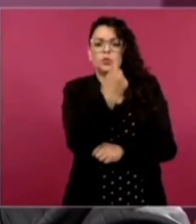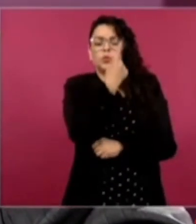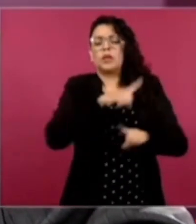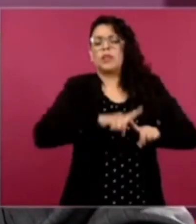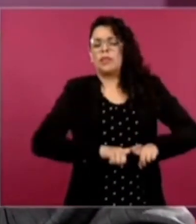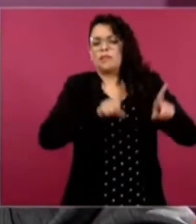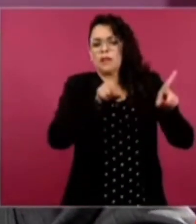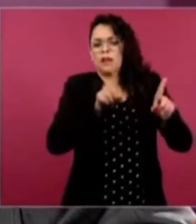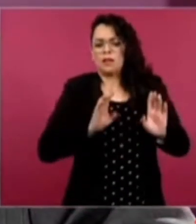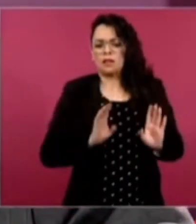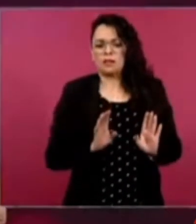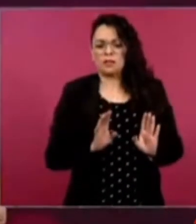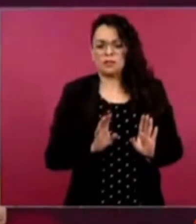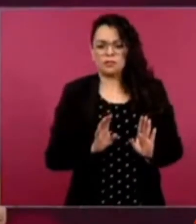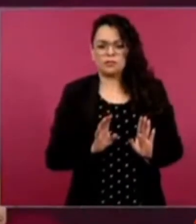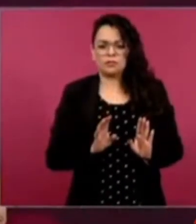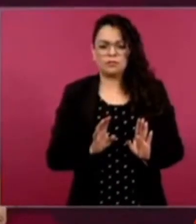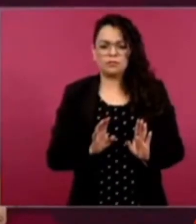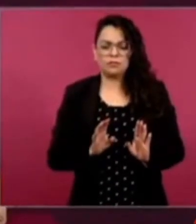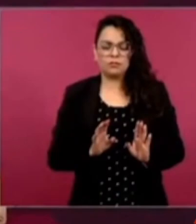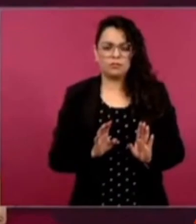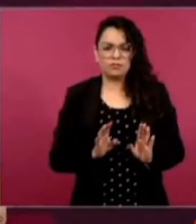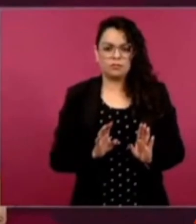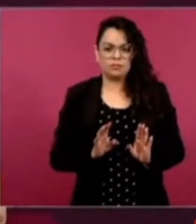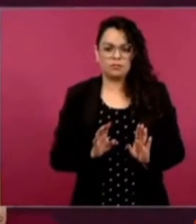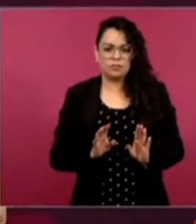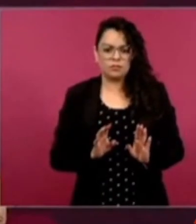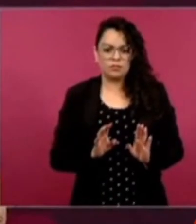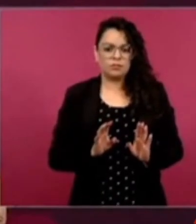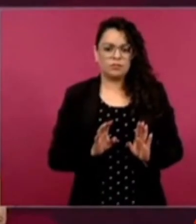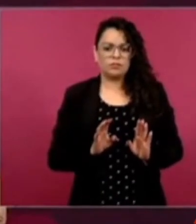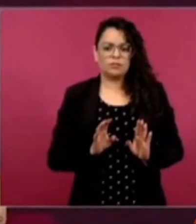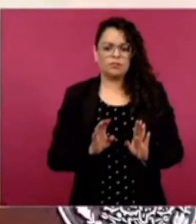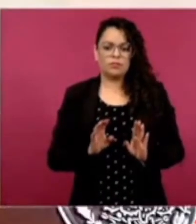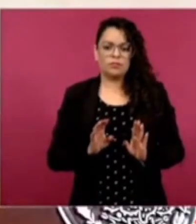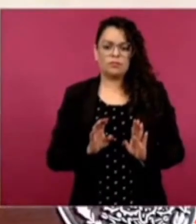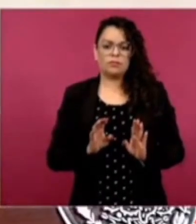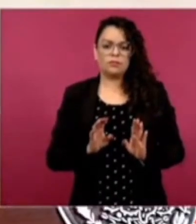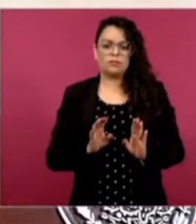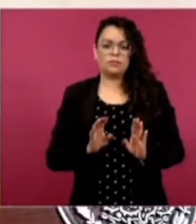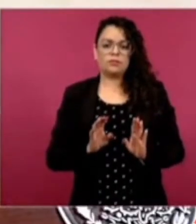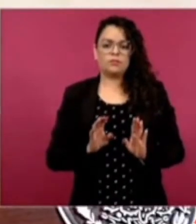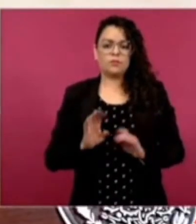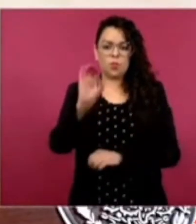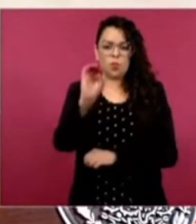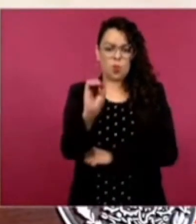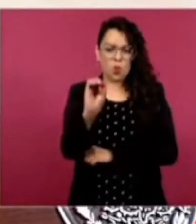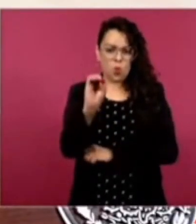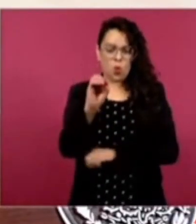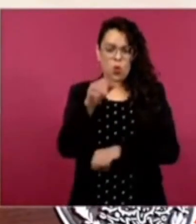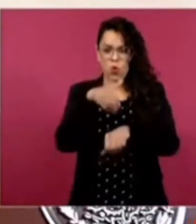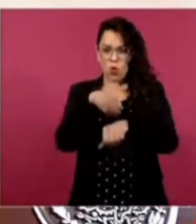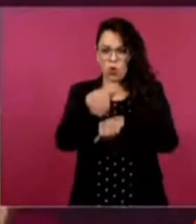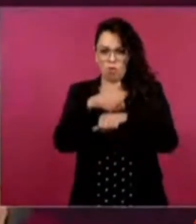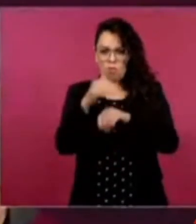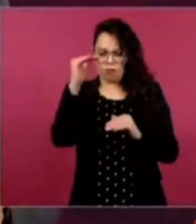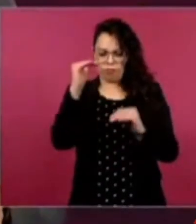O el margen, hubiese estado